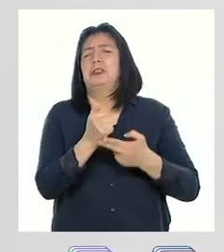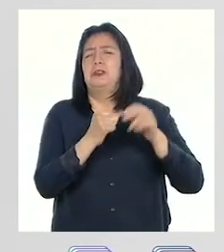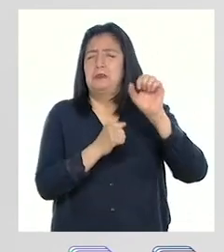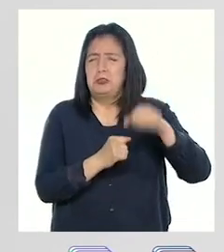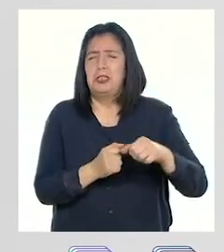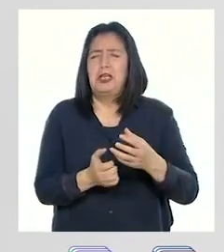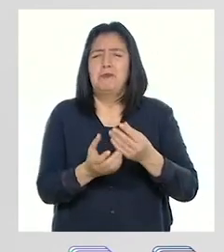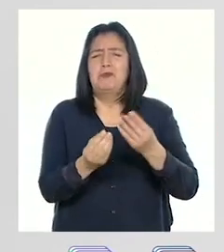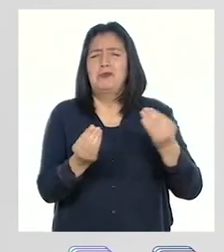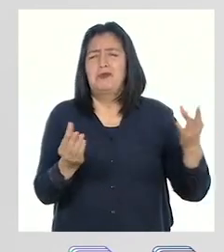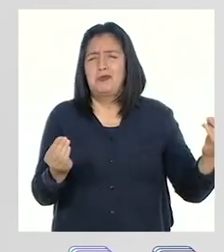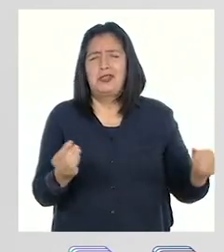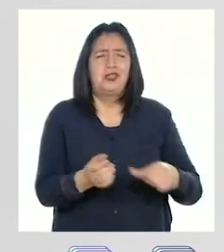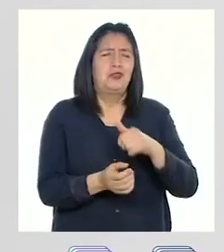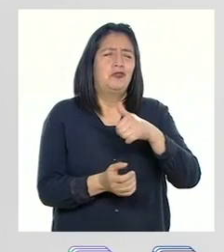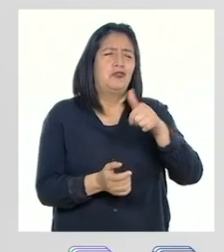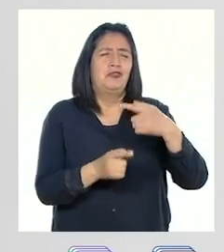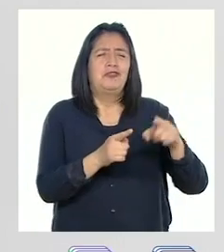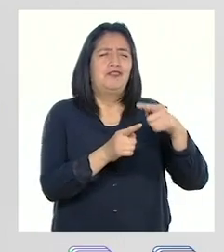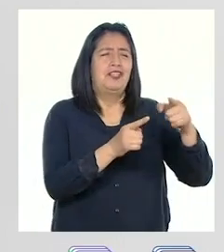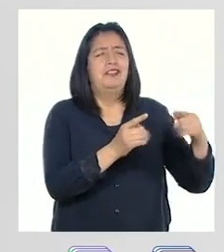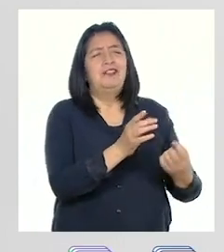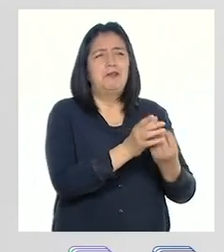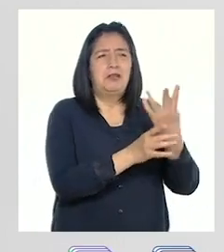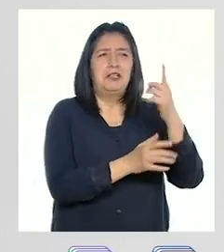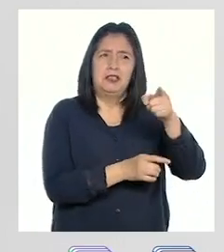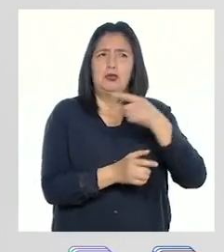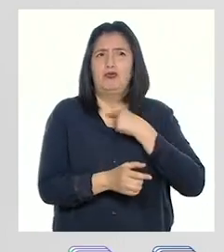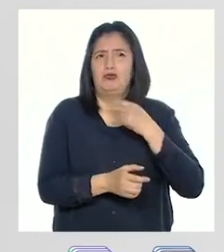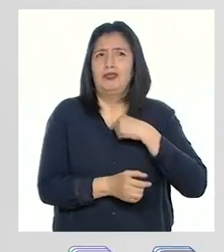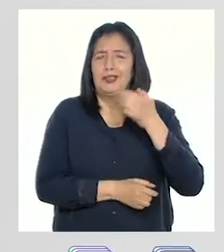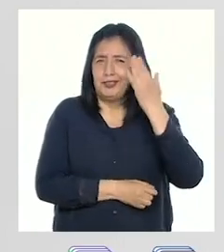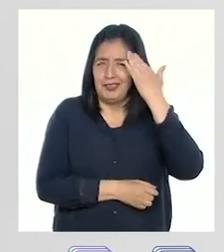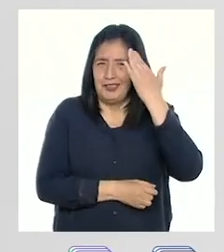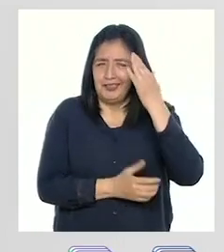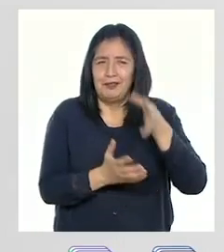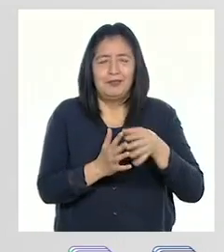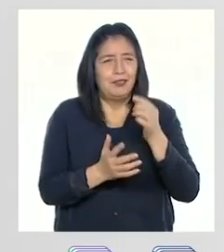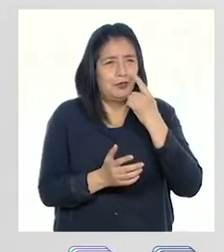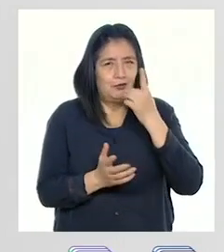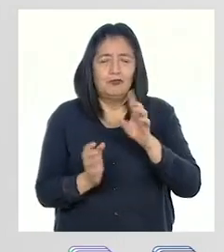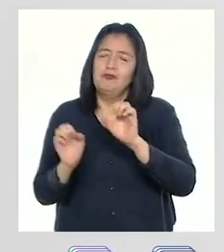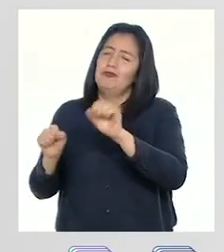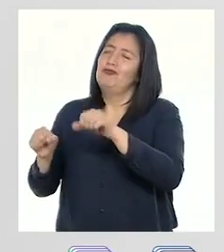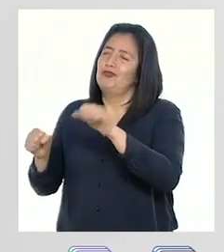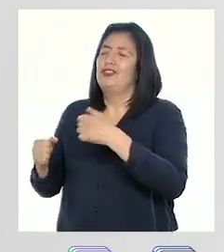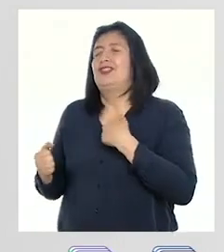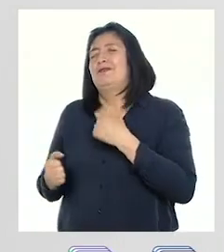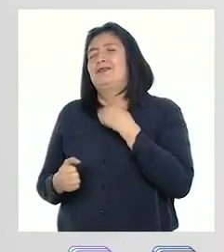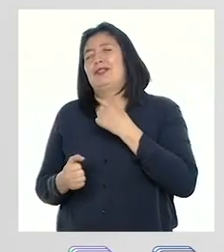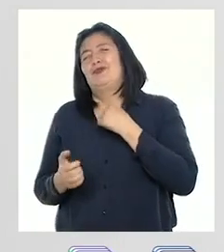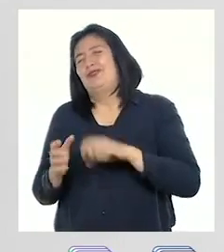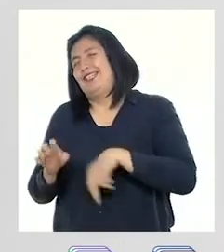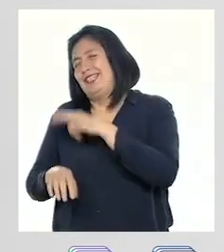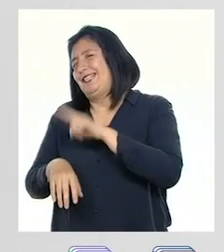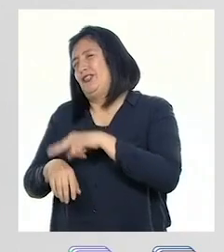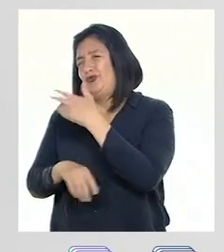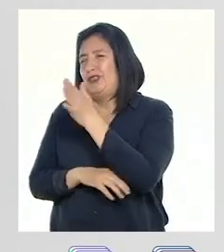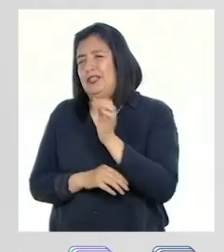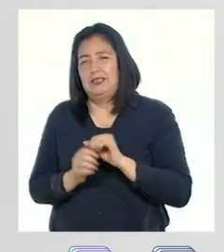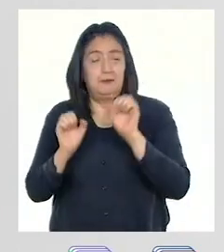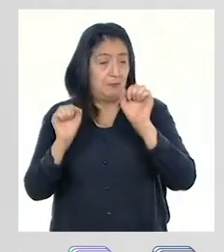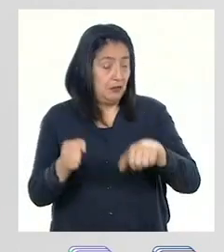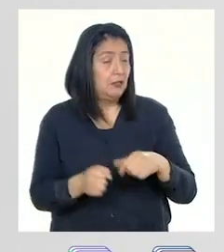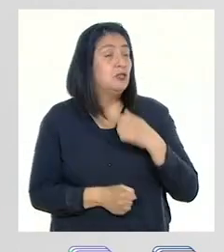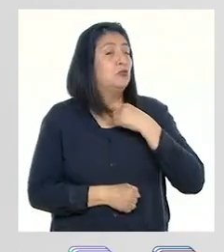de que hay muchas otras plantas lindas que te gustaría conocer. ¿Verdad? Por supuesto. Soy fan de la naturaleza. Pues